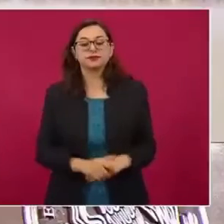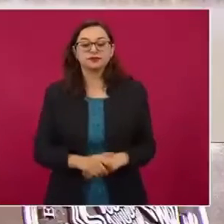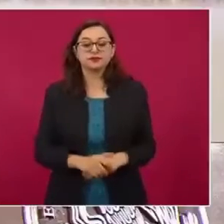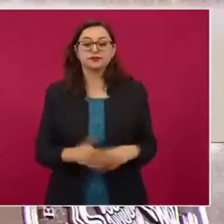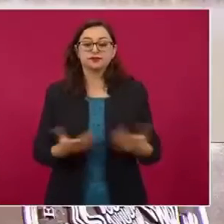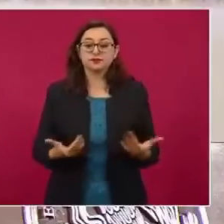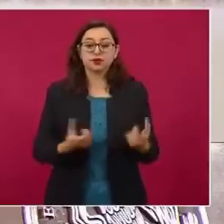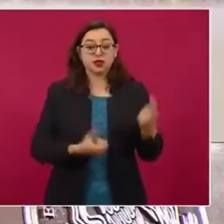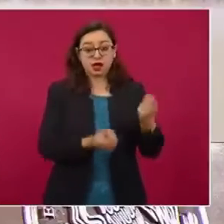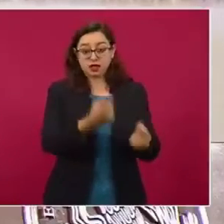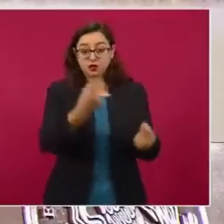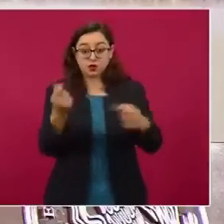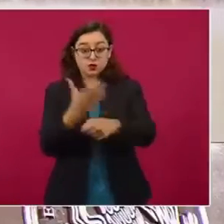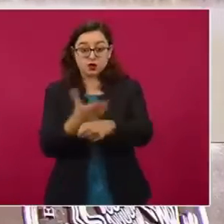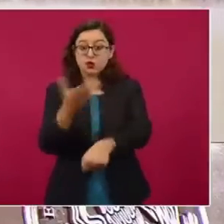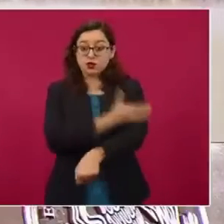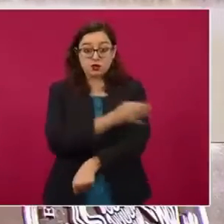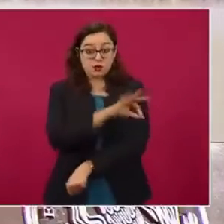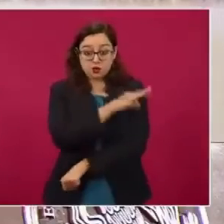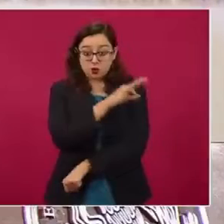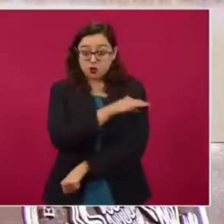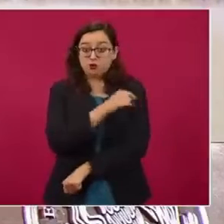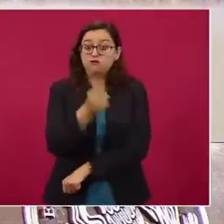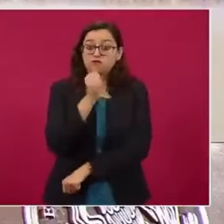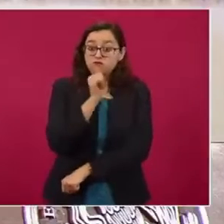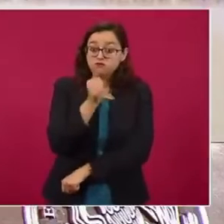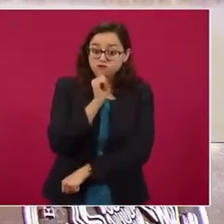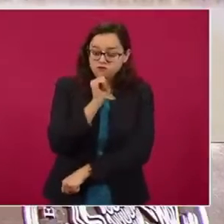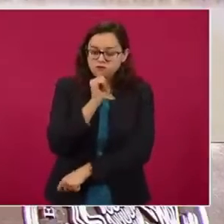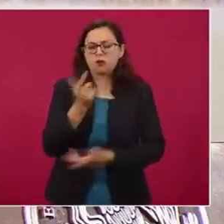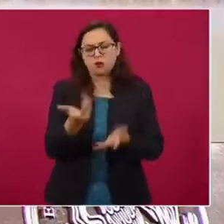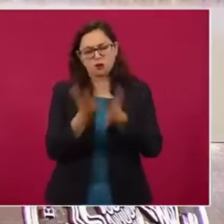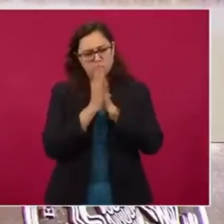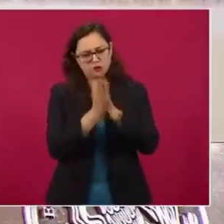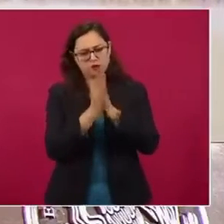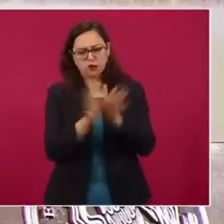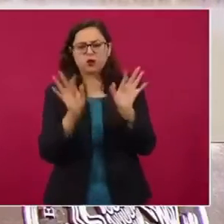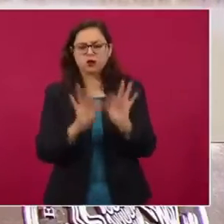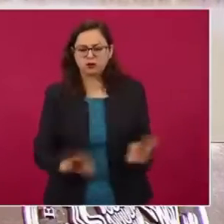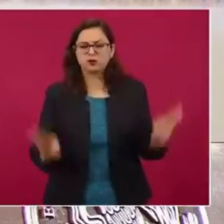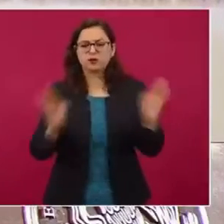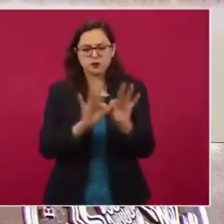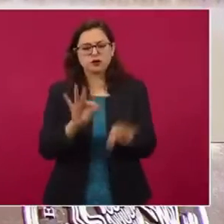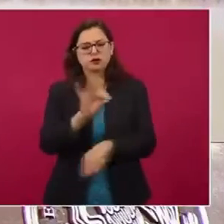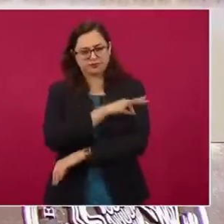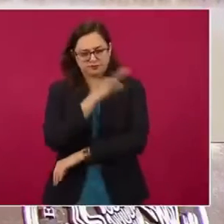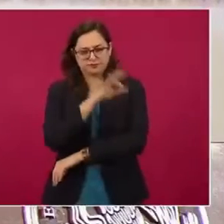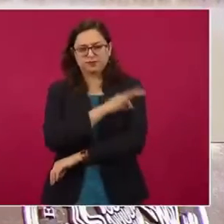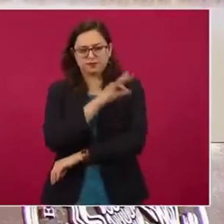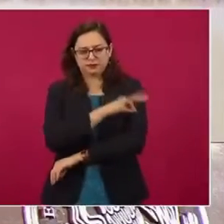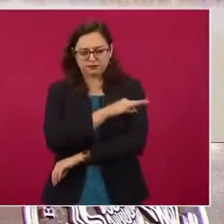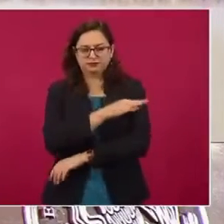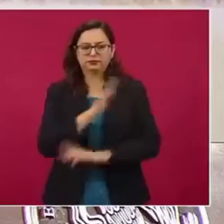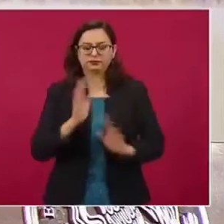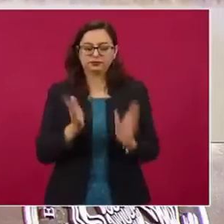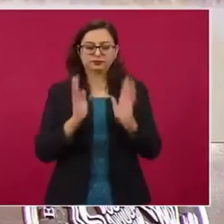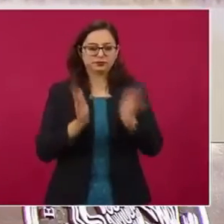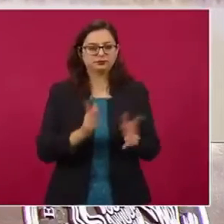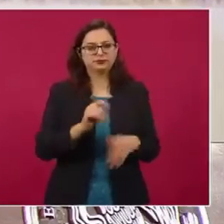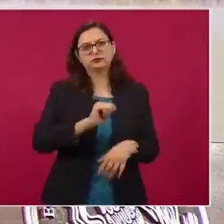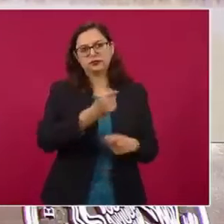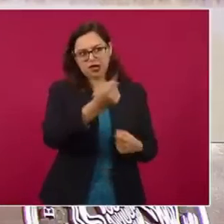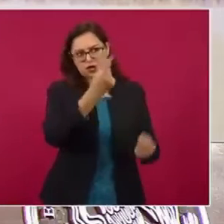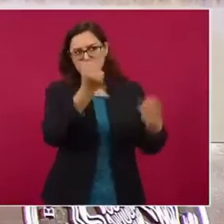que no se han vacunado lo hagan a reserva de que ya se terminó, concluyó en los estados el proceso de vacunación.